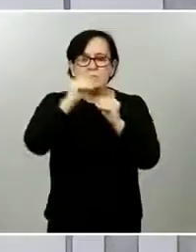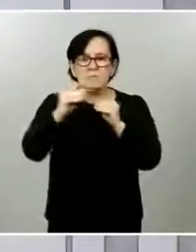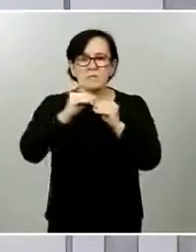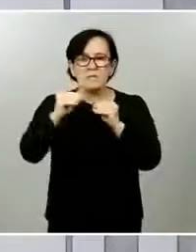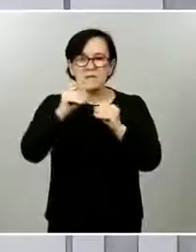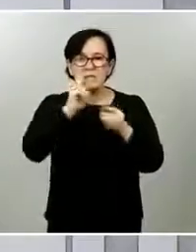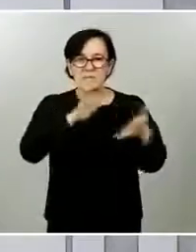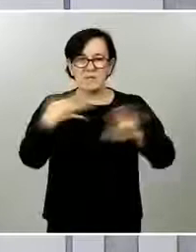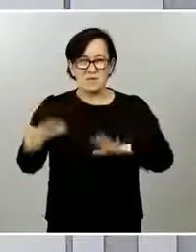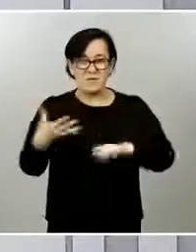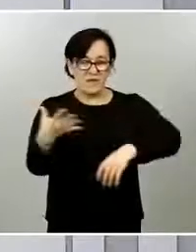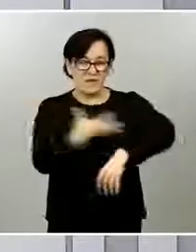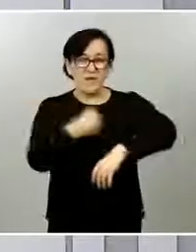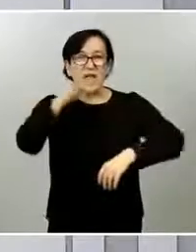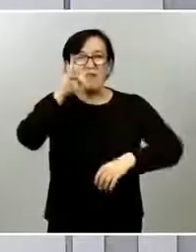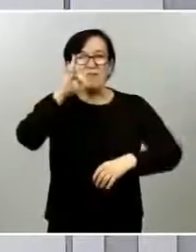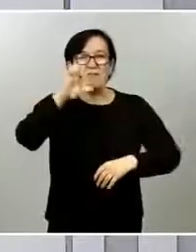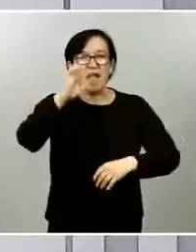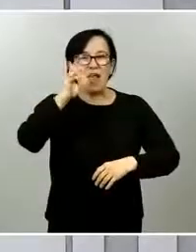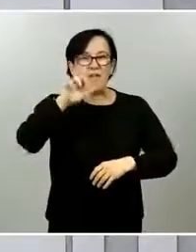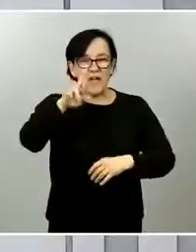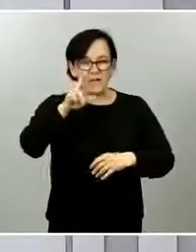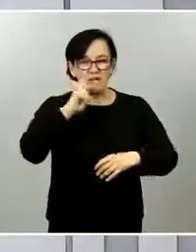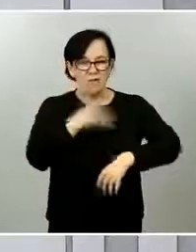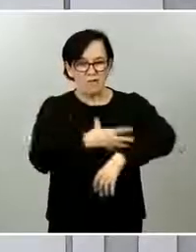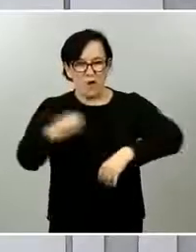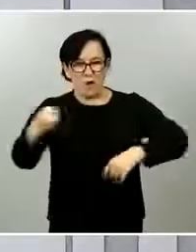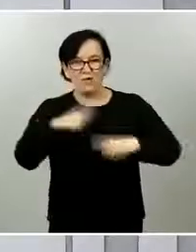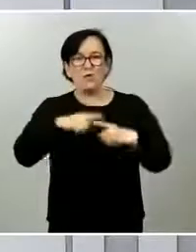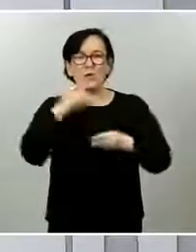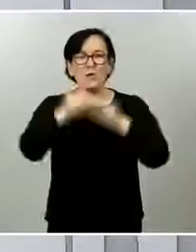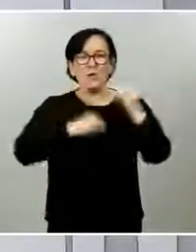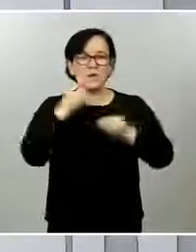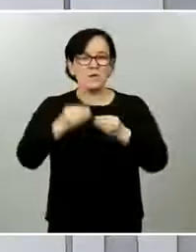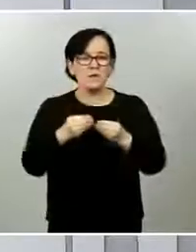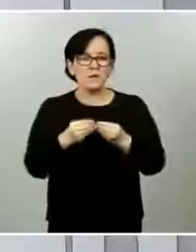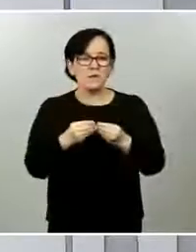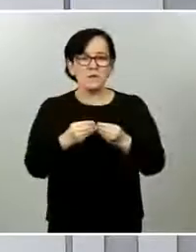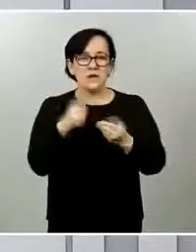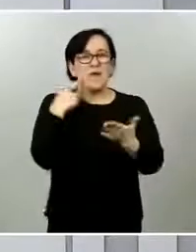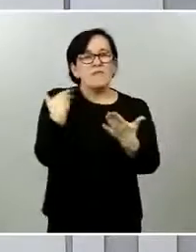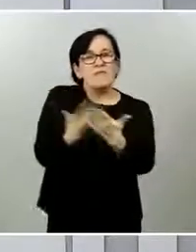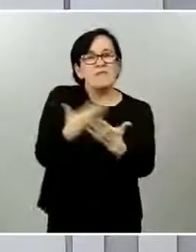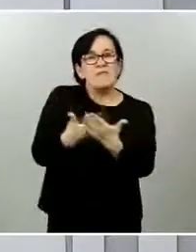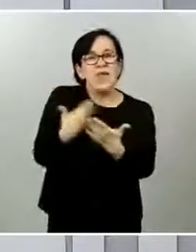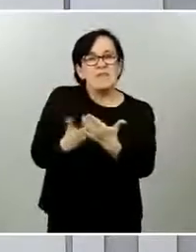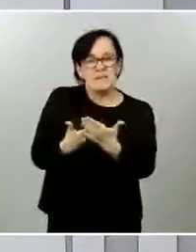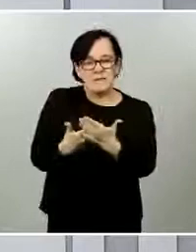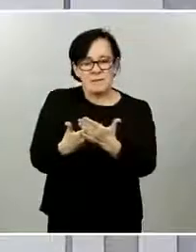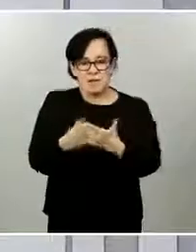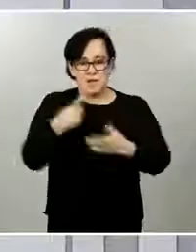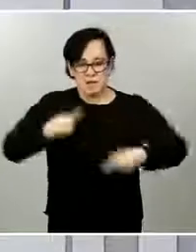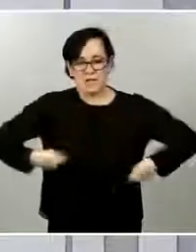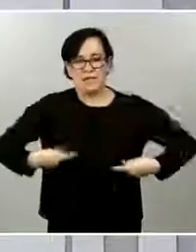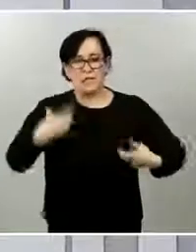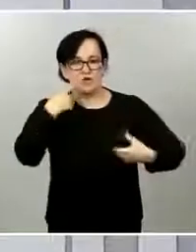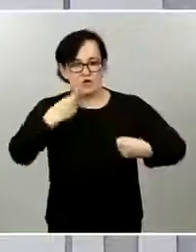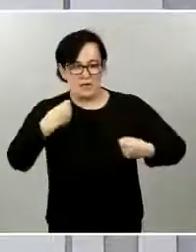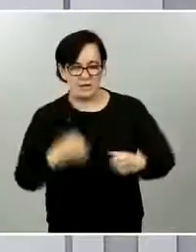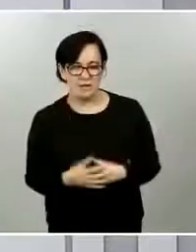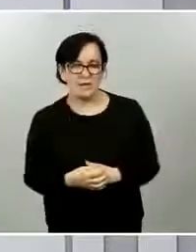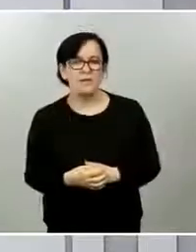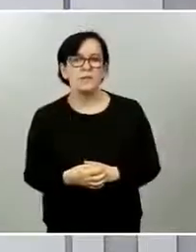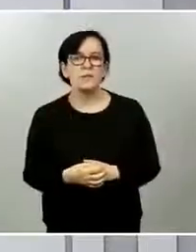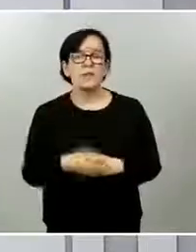con el fondo no reembolsable, se ha informado a las comunidades autónomas de que se puede destinar la parte no ejecutada de los